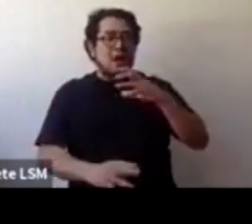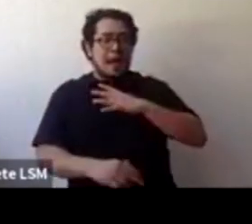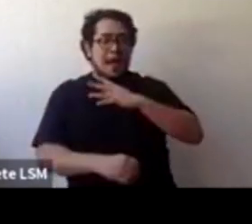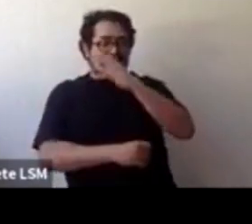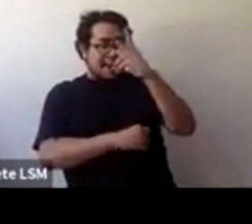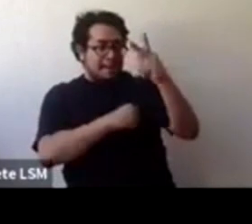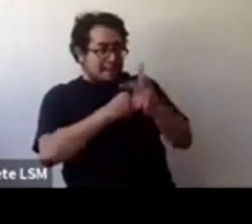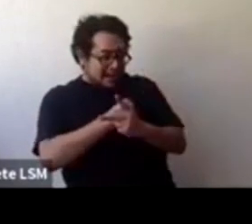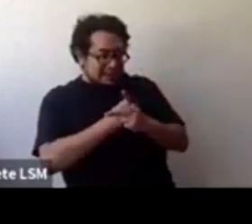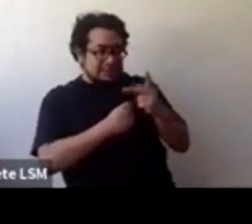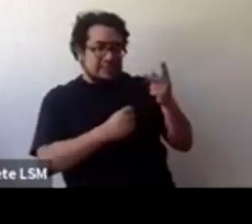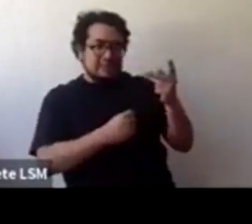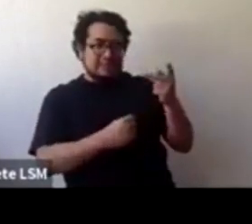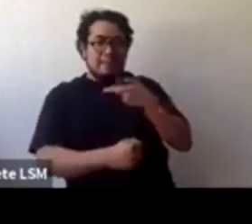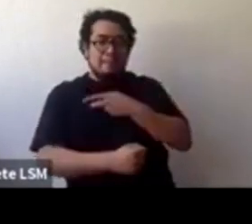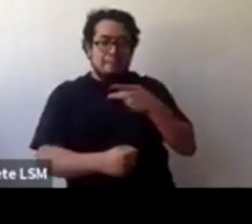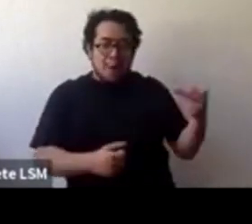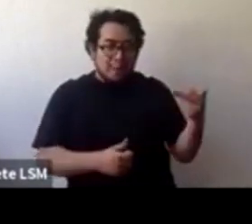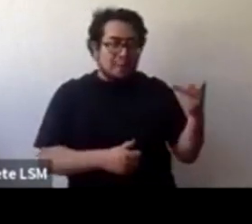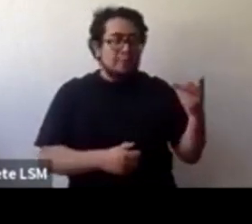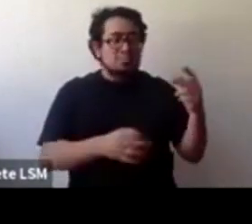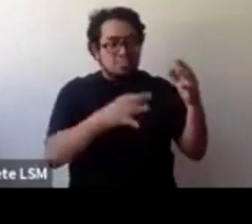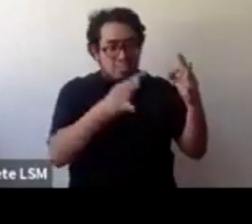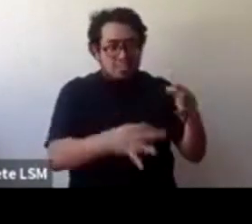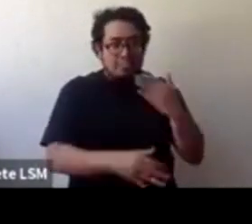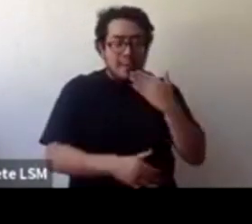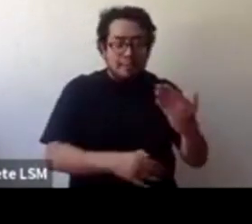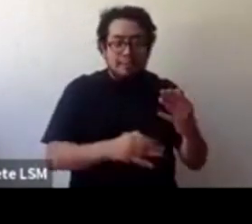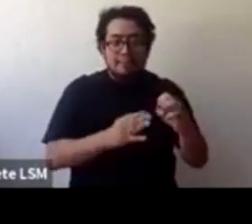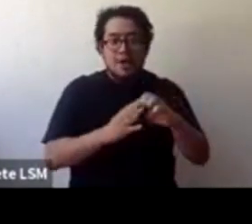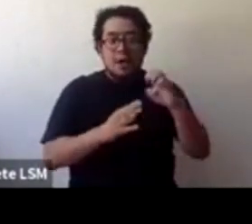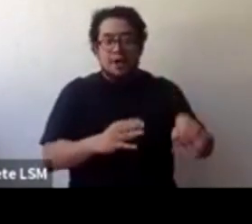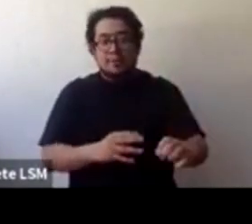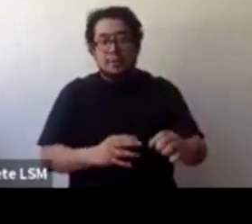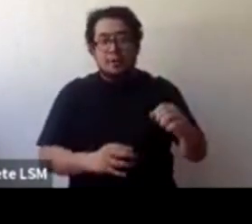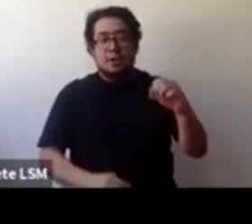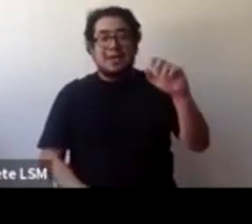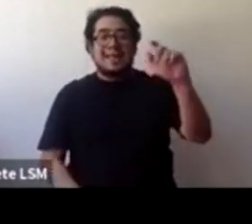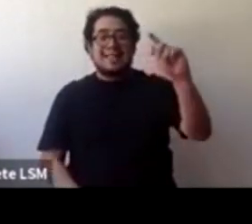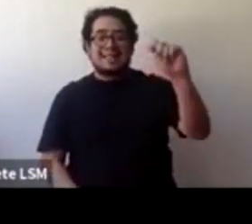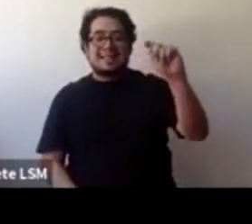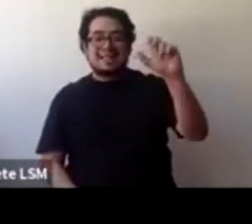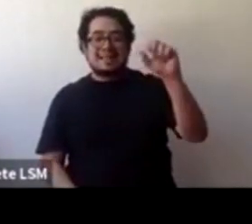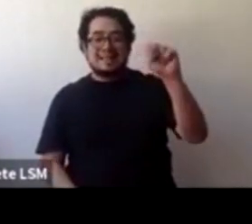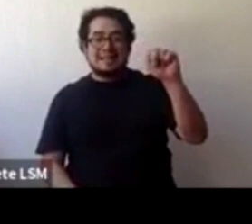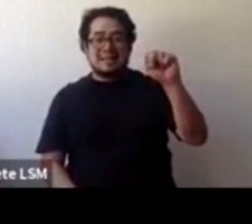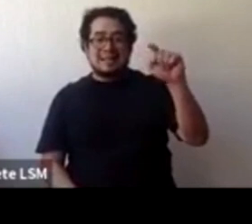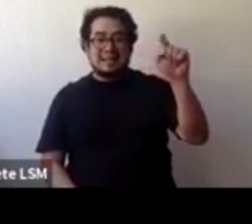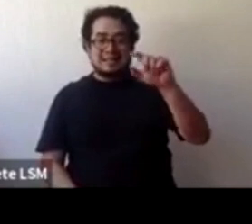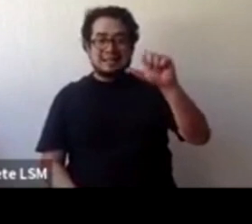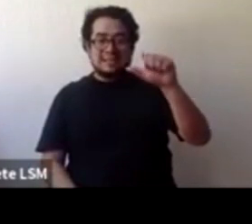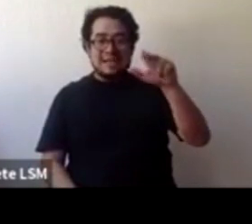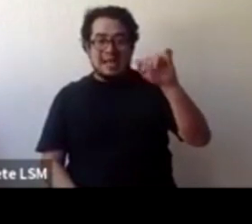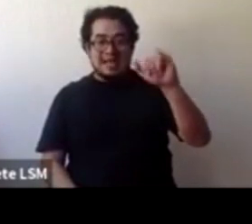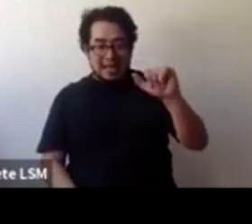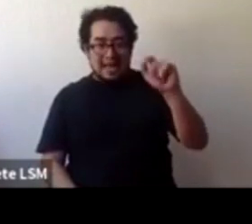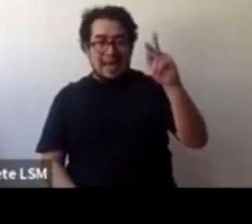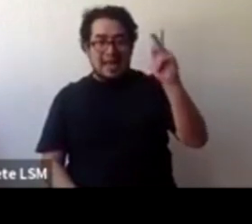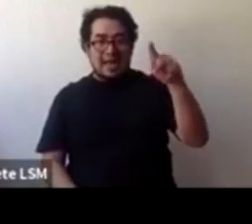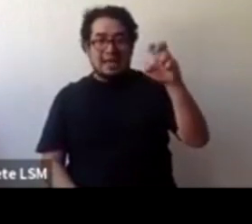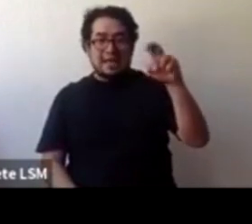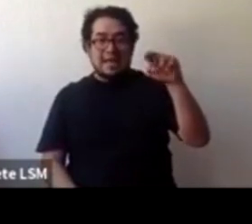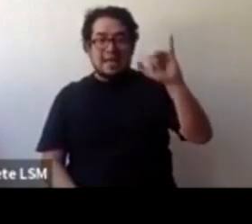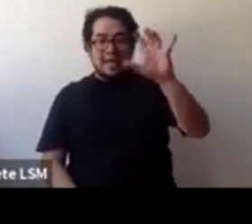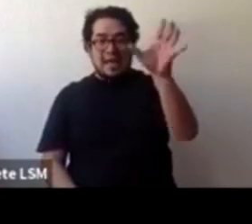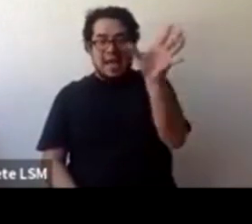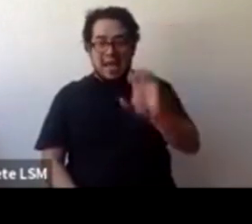están haciendo mejor, por ejemplo, tenemos algunos ejemplos en Tanzania, en Kenia, donde se han hecho cosas muy buenas, y otros